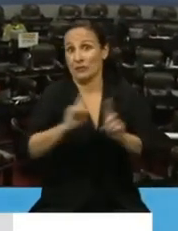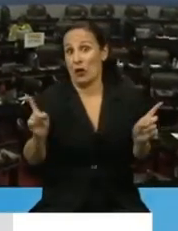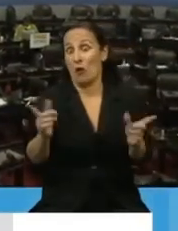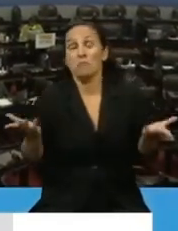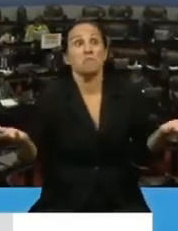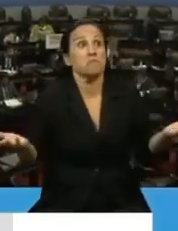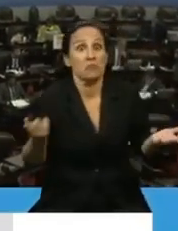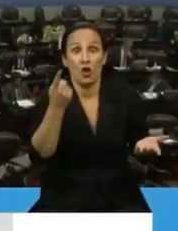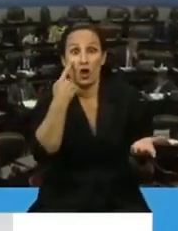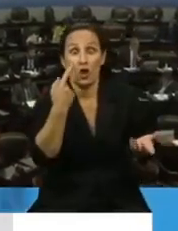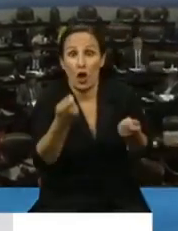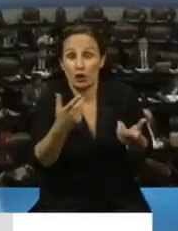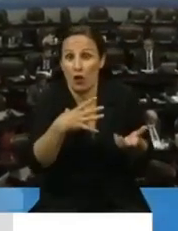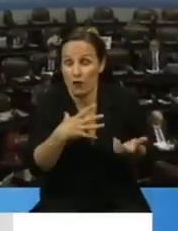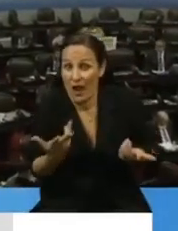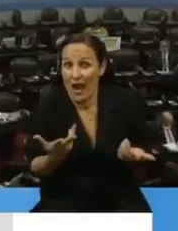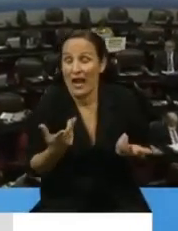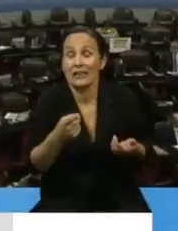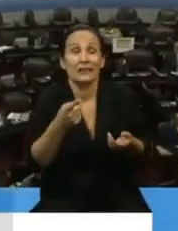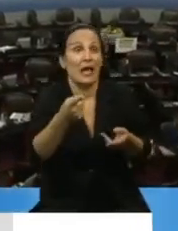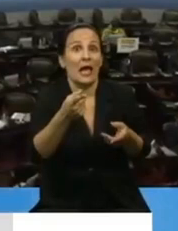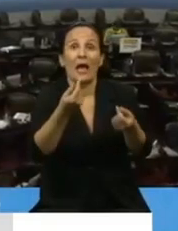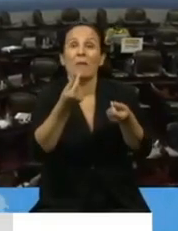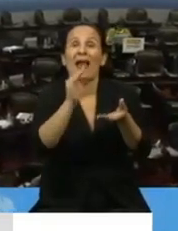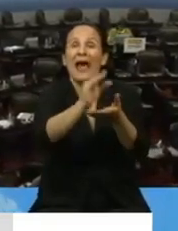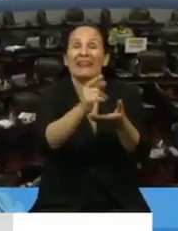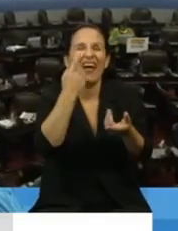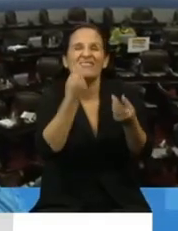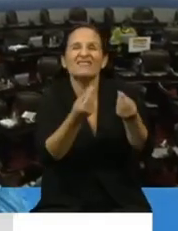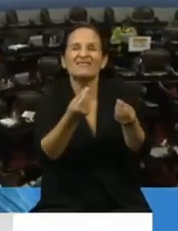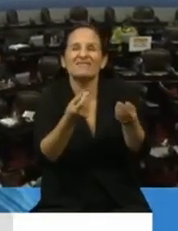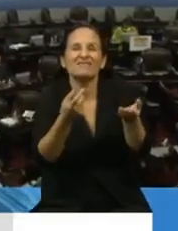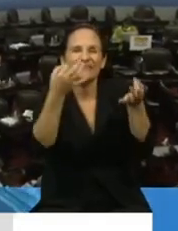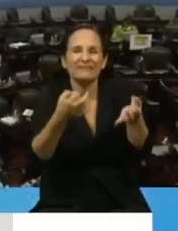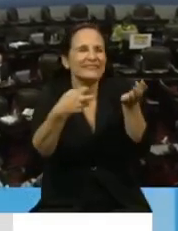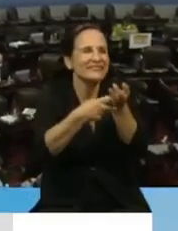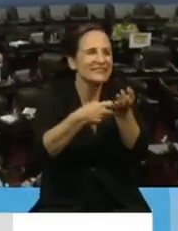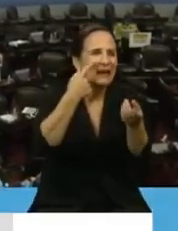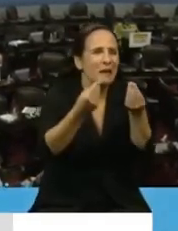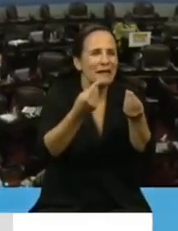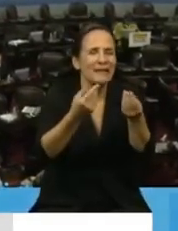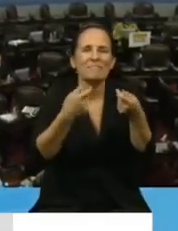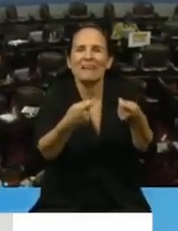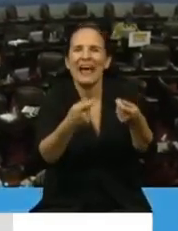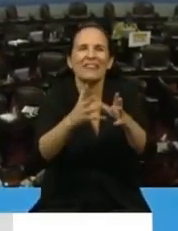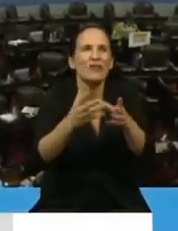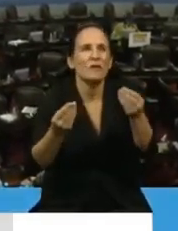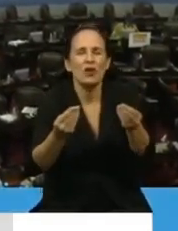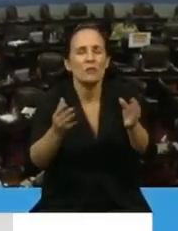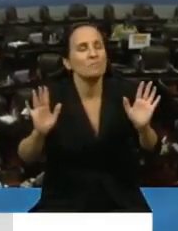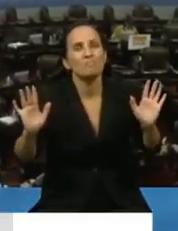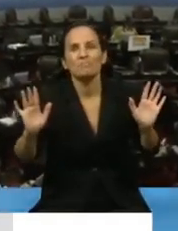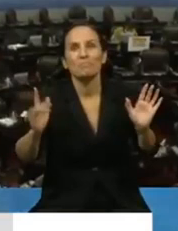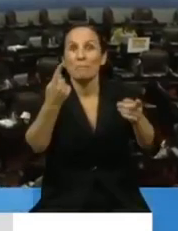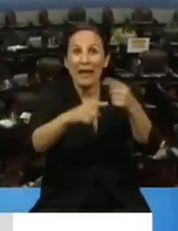control, sin supervisión en el destino de los fondos, sea porque el dinero no se usó en lo que se tenía que usar, el resultado es que no llegó